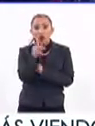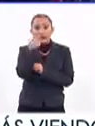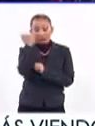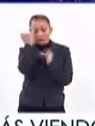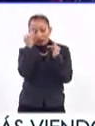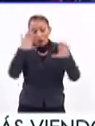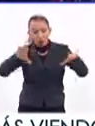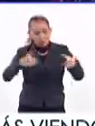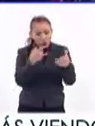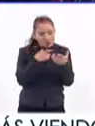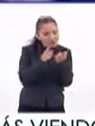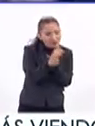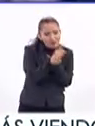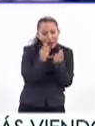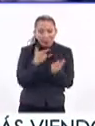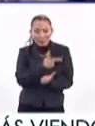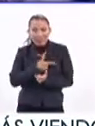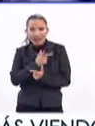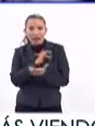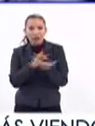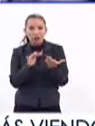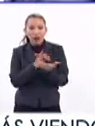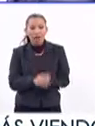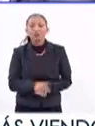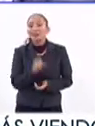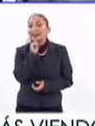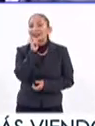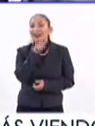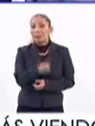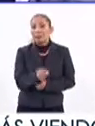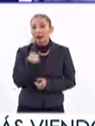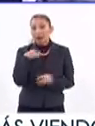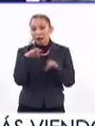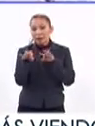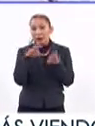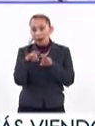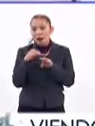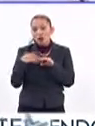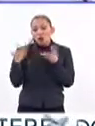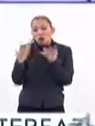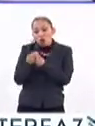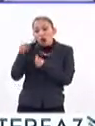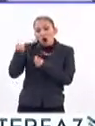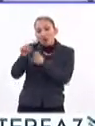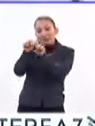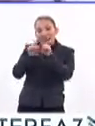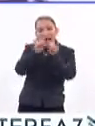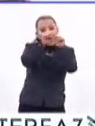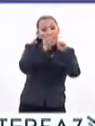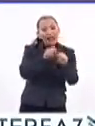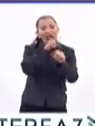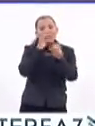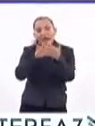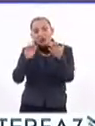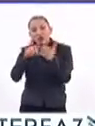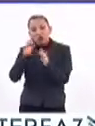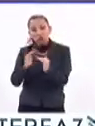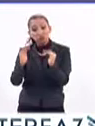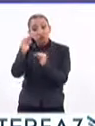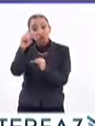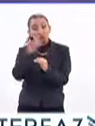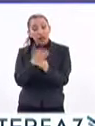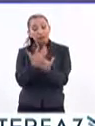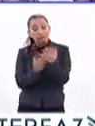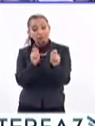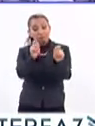creando comunidad y placer por la lectura. Además, de trabajar en conjunto con las salas de lectura distinguidas por estar